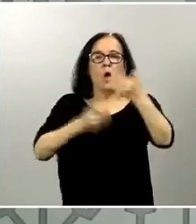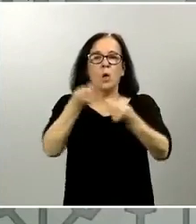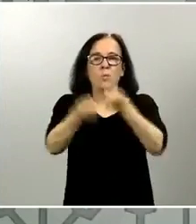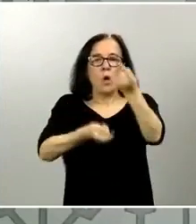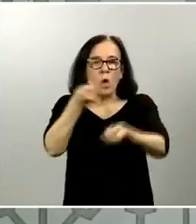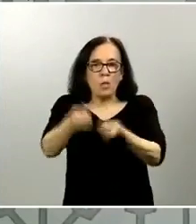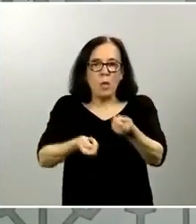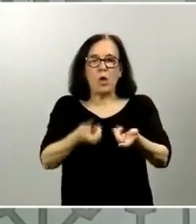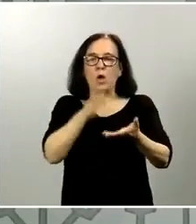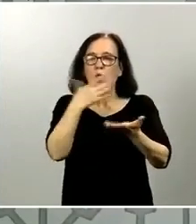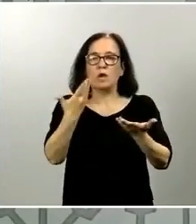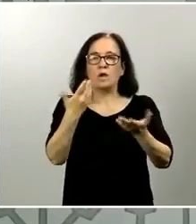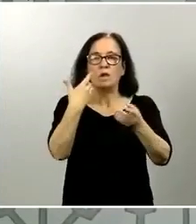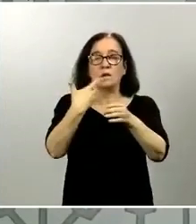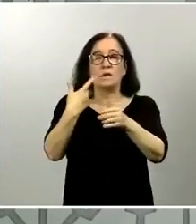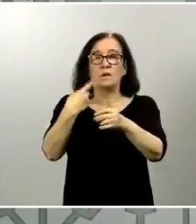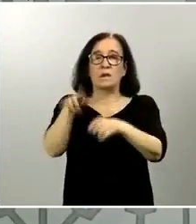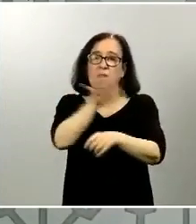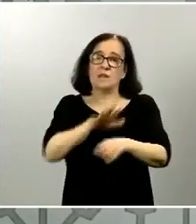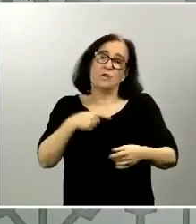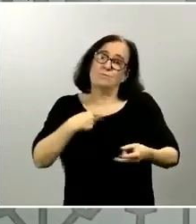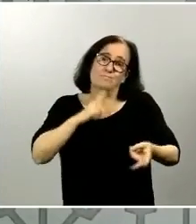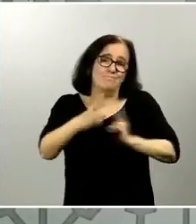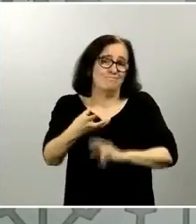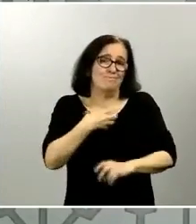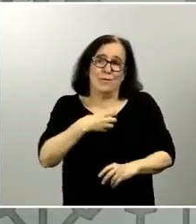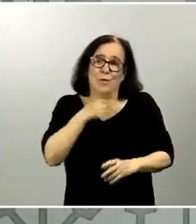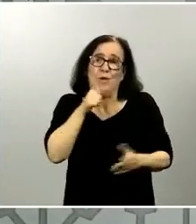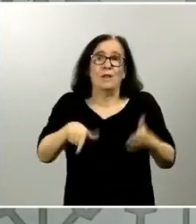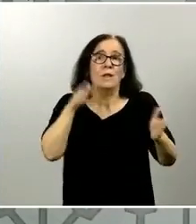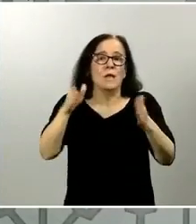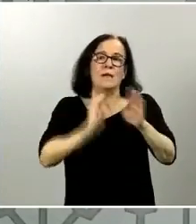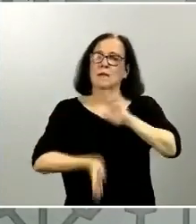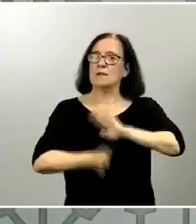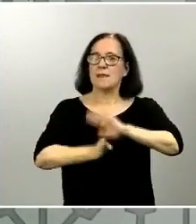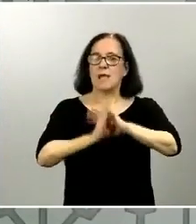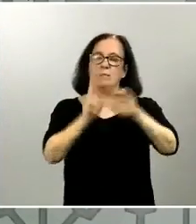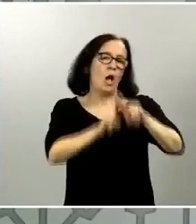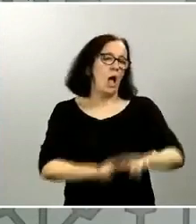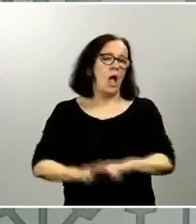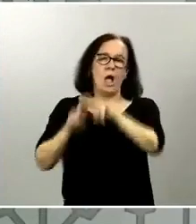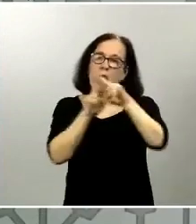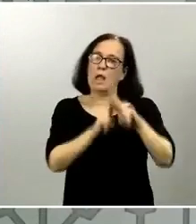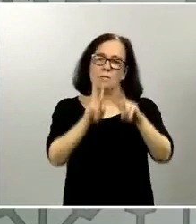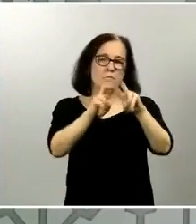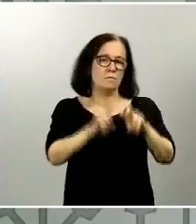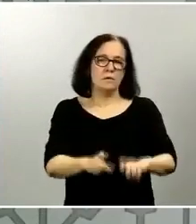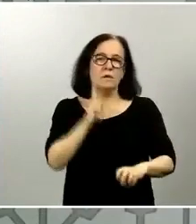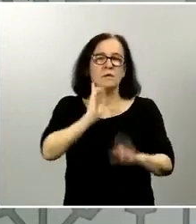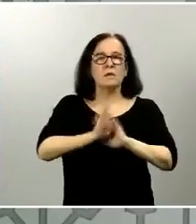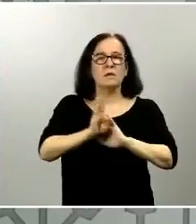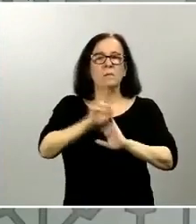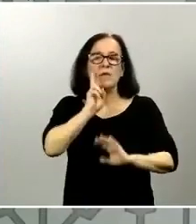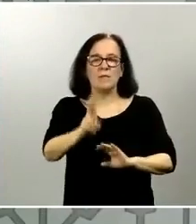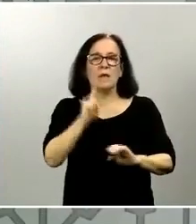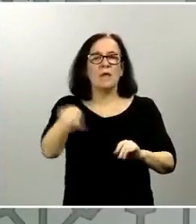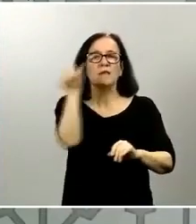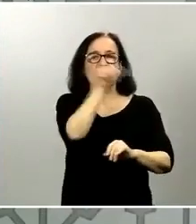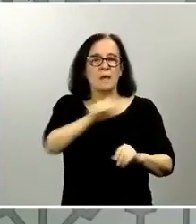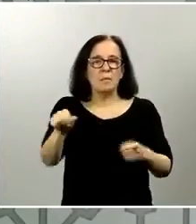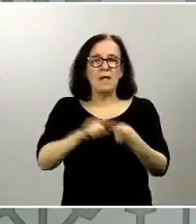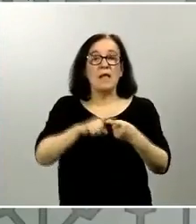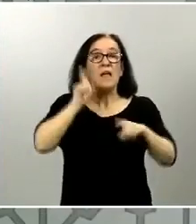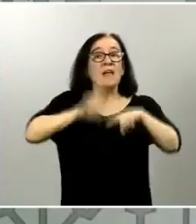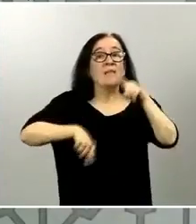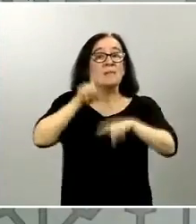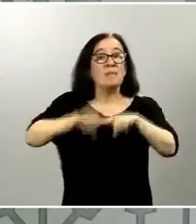yo no tengo la respuesta en este momento todavía porque seguimos analizando todo tenemos que seguir viendo lo que pasa estas semanas y en función de lo